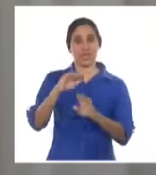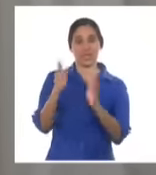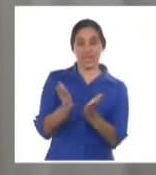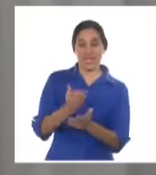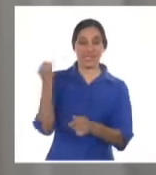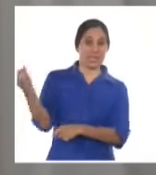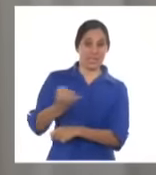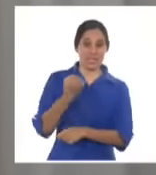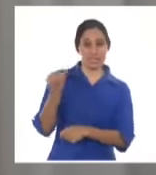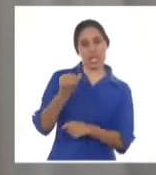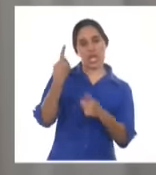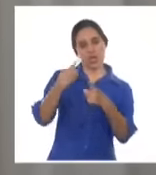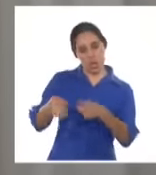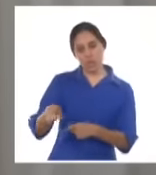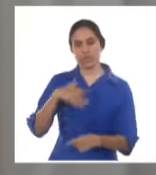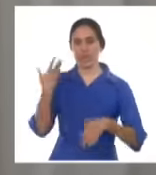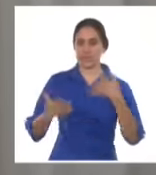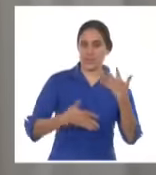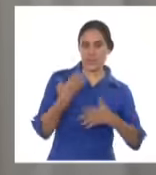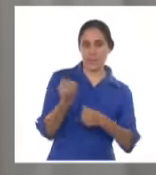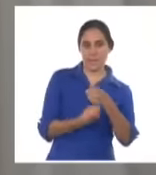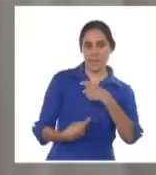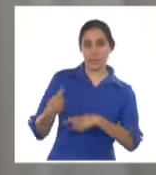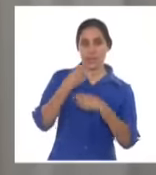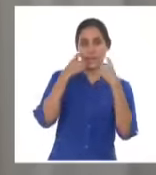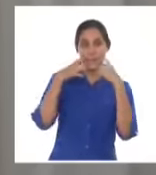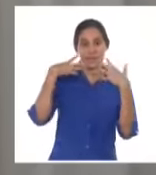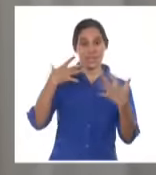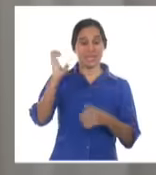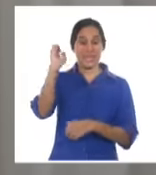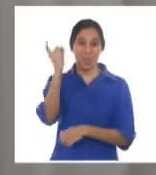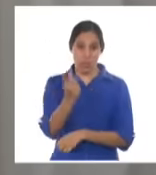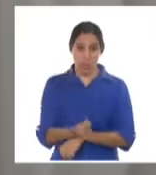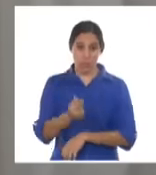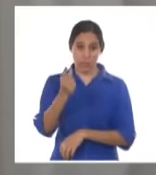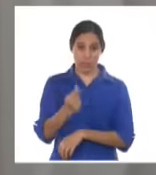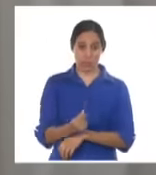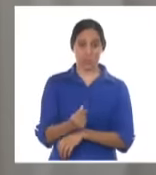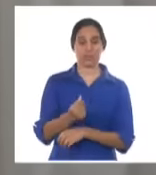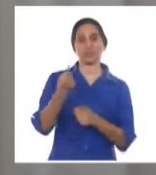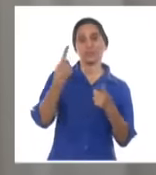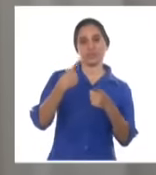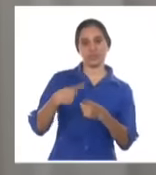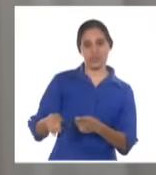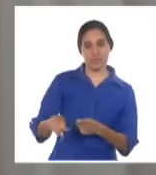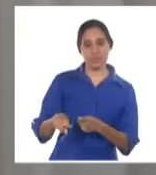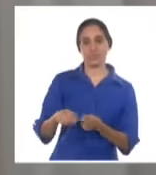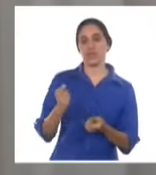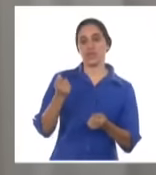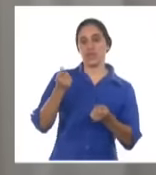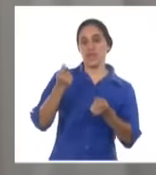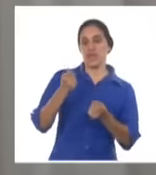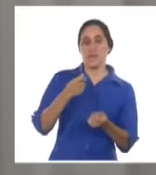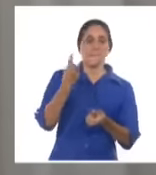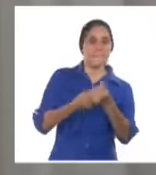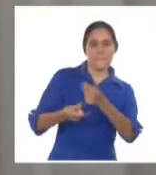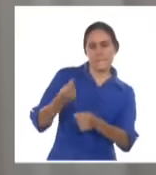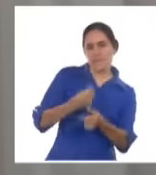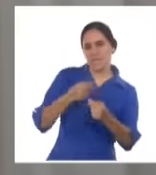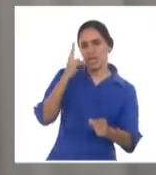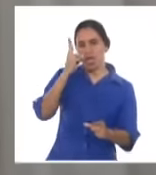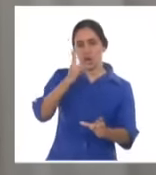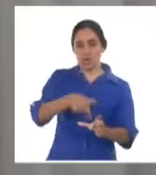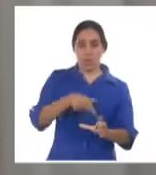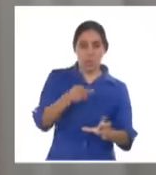otras actividades de producción de bienes y servicios de la economía. Las condiciones logísticas y la venta de combustibles